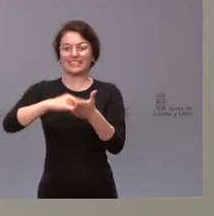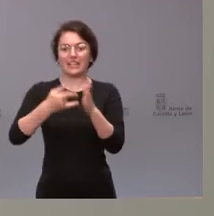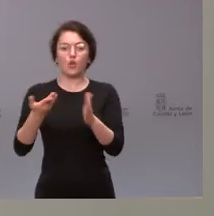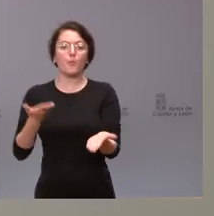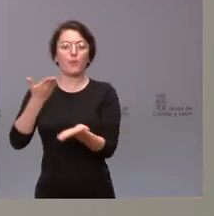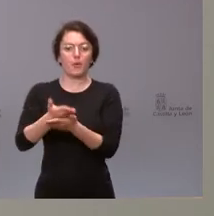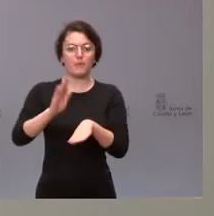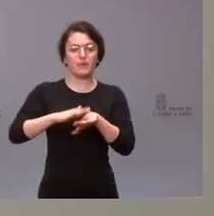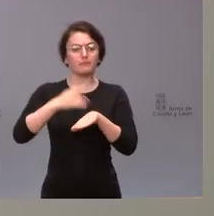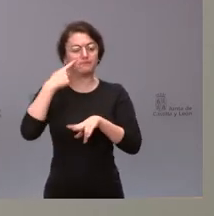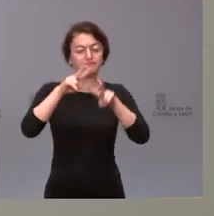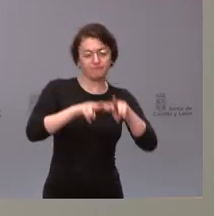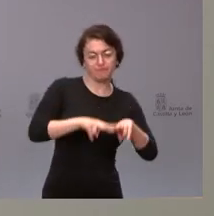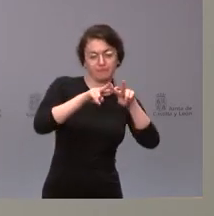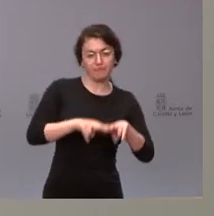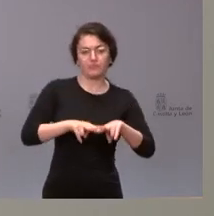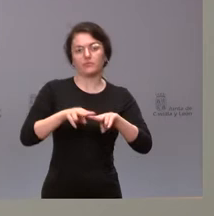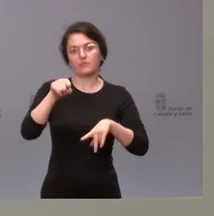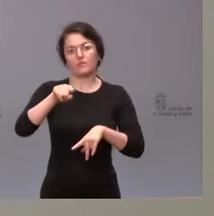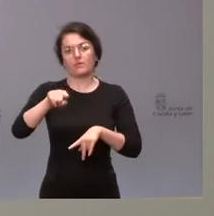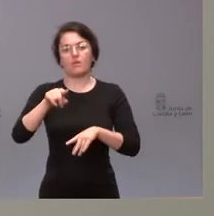circunstancias que operan en cada uno de los hechos.